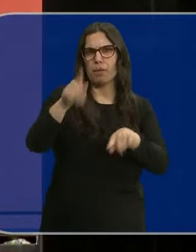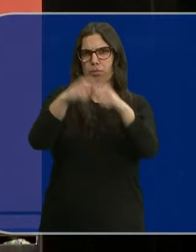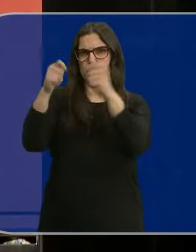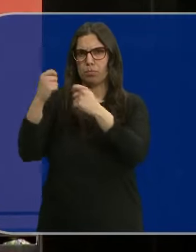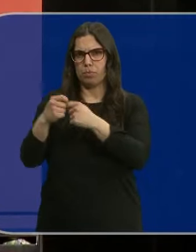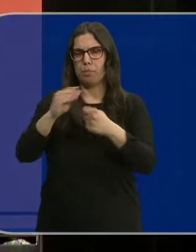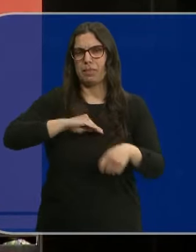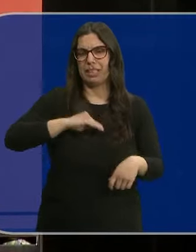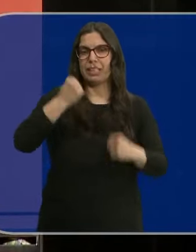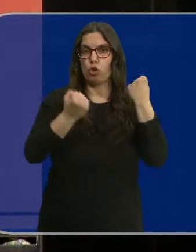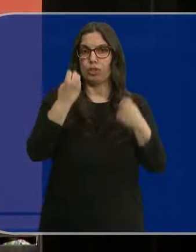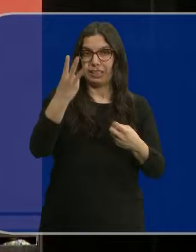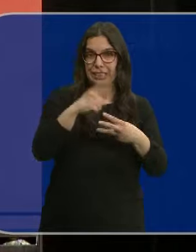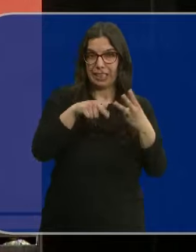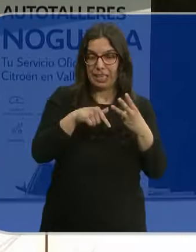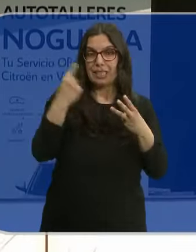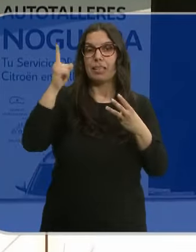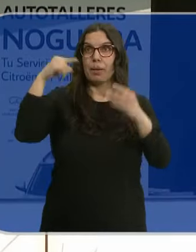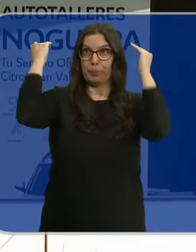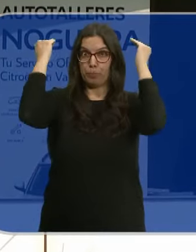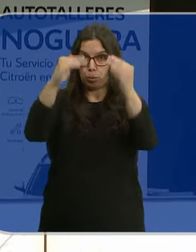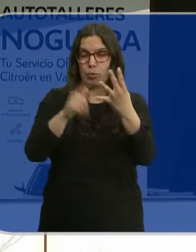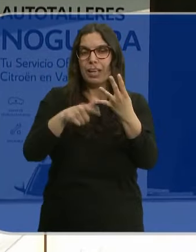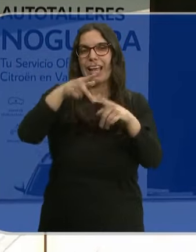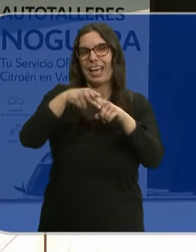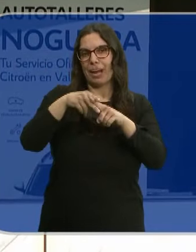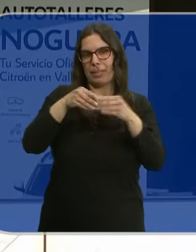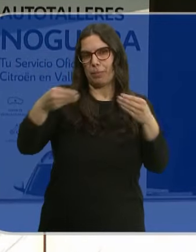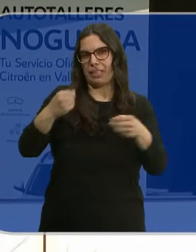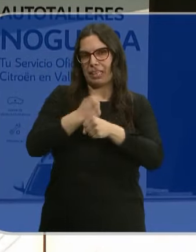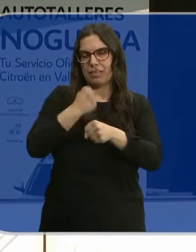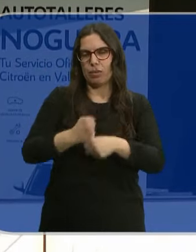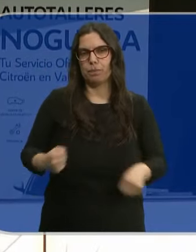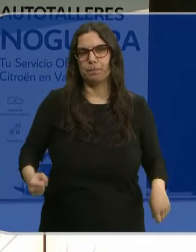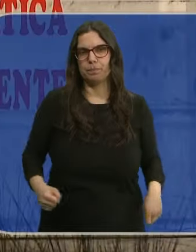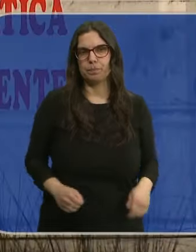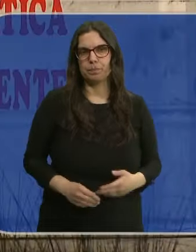materiales en tres vehículos, la cubierta de la nave y herramientas y materiales de trabajo.